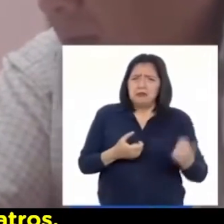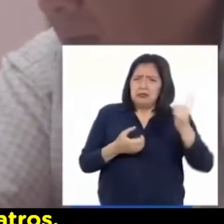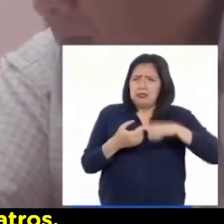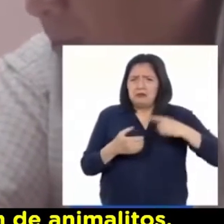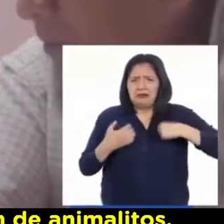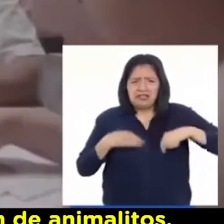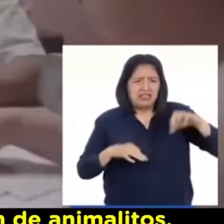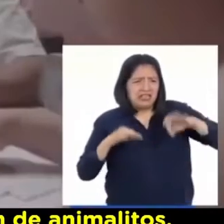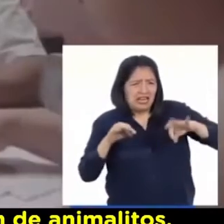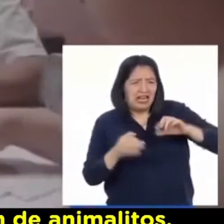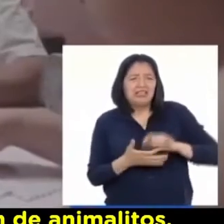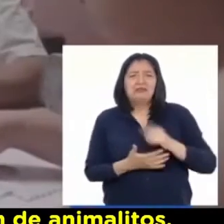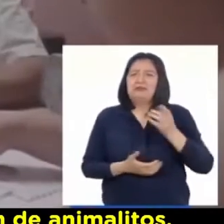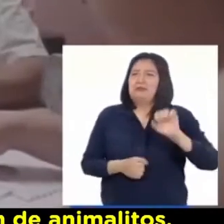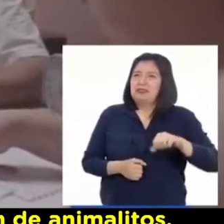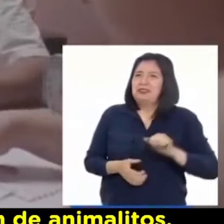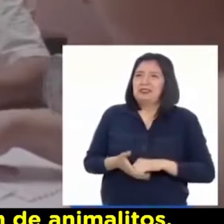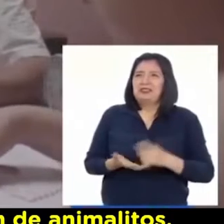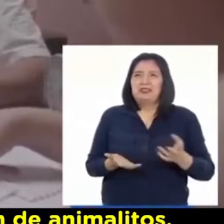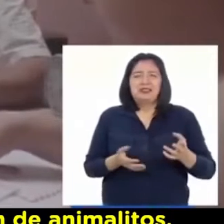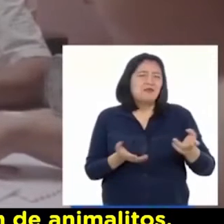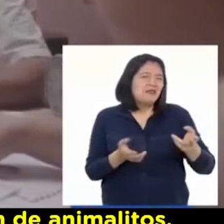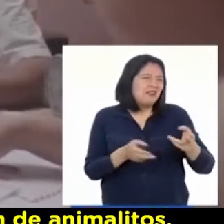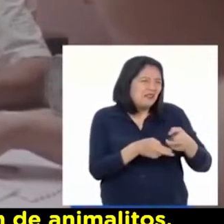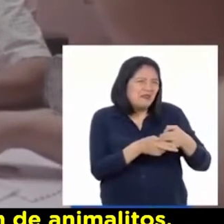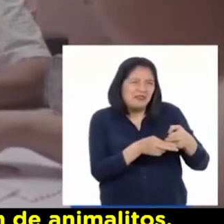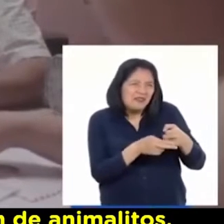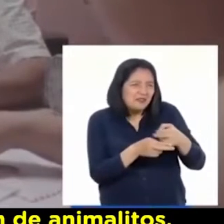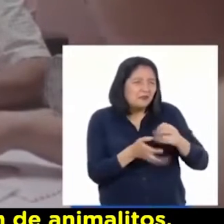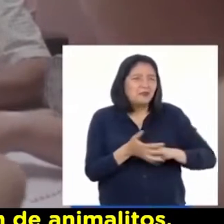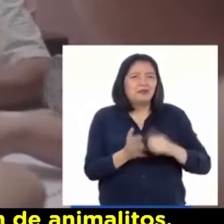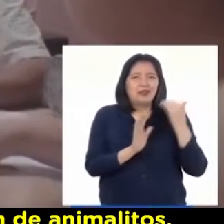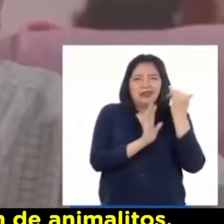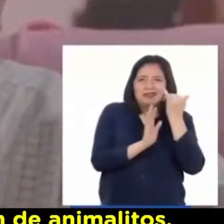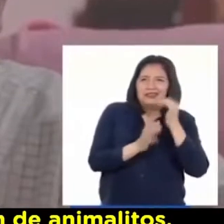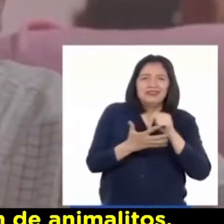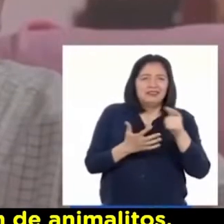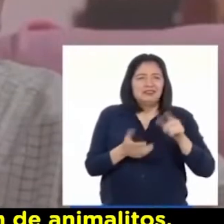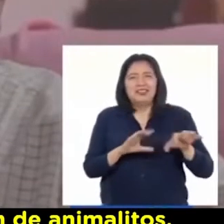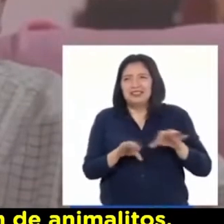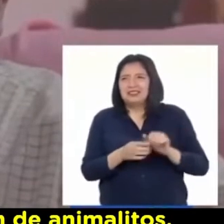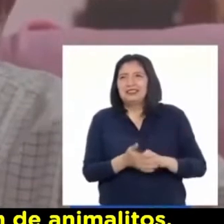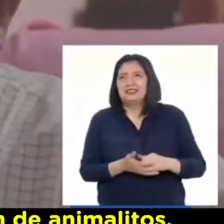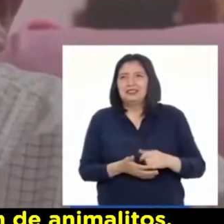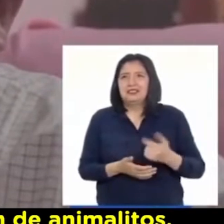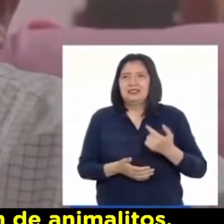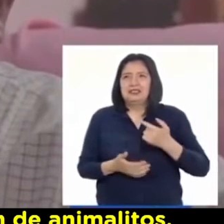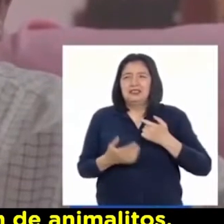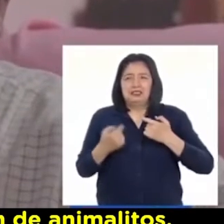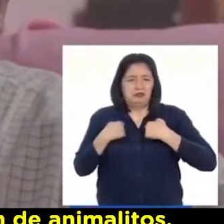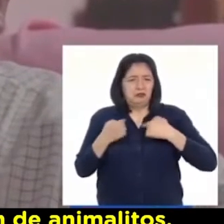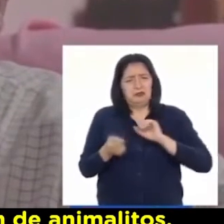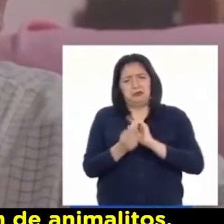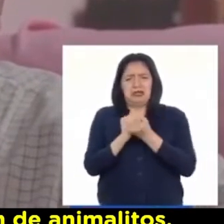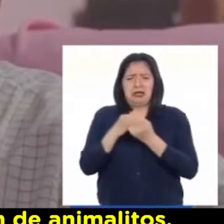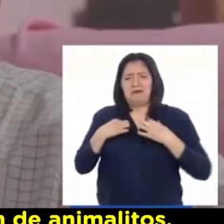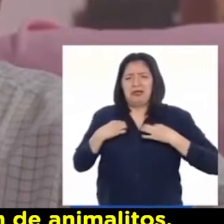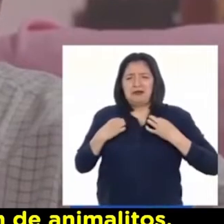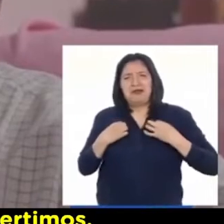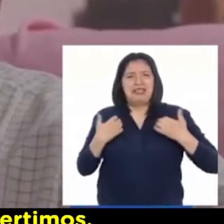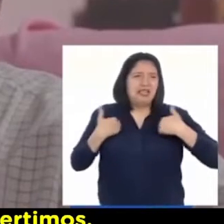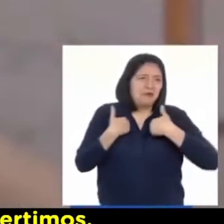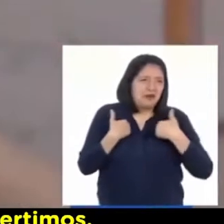teatros, hacían pequeñas grabaciones, me vestía también de animalitos.